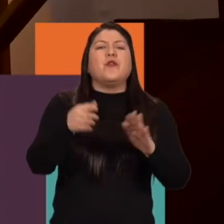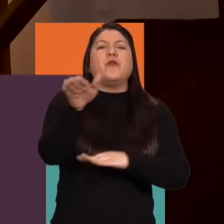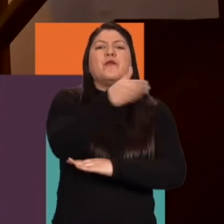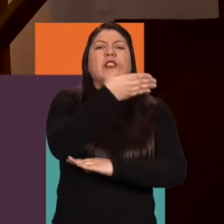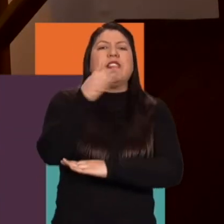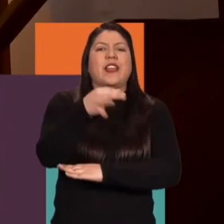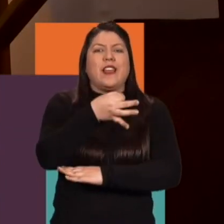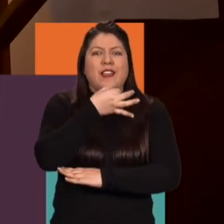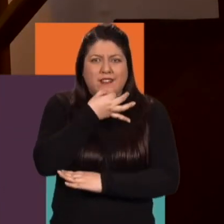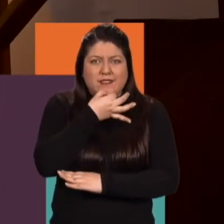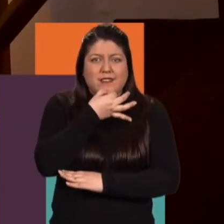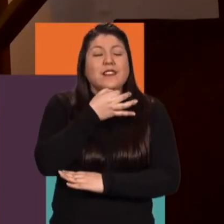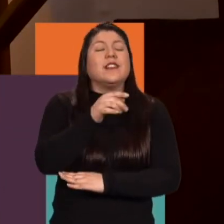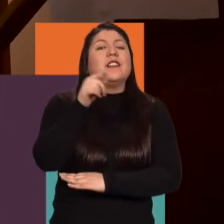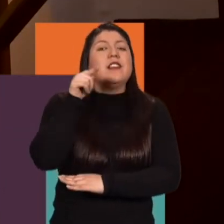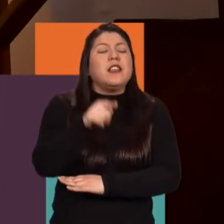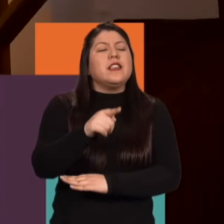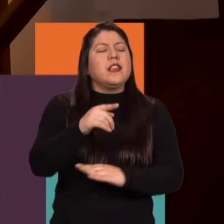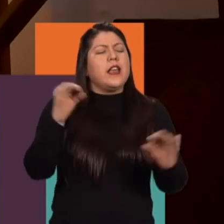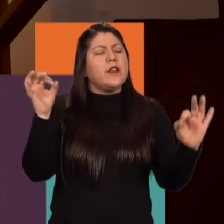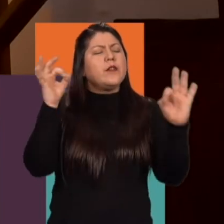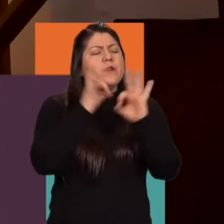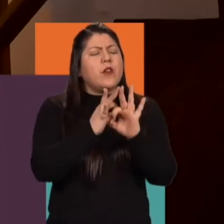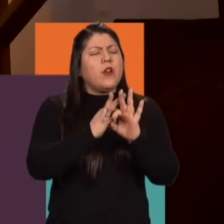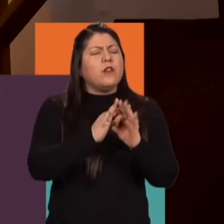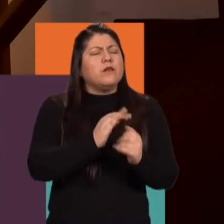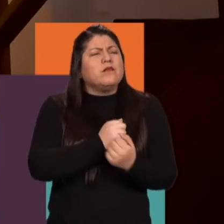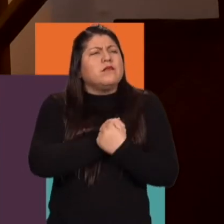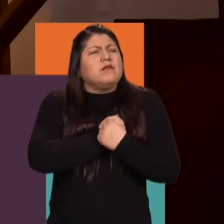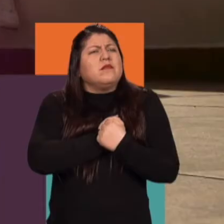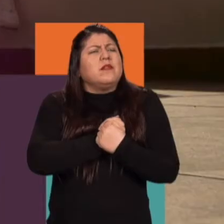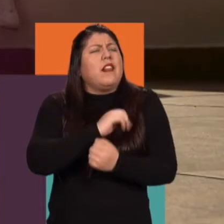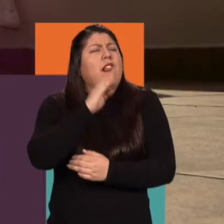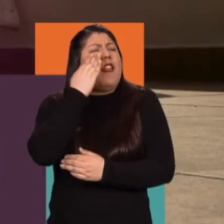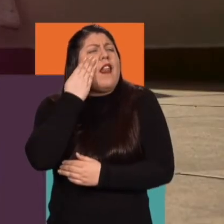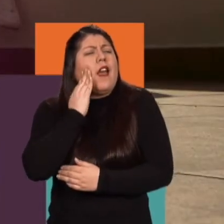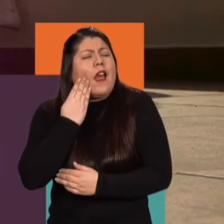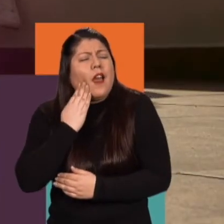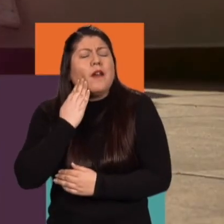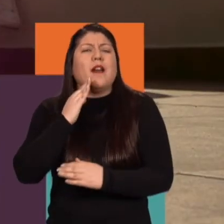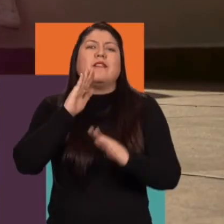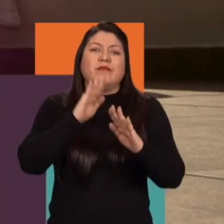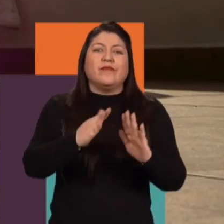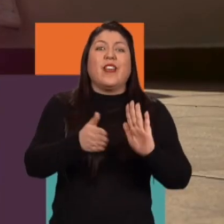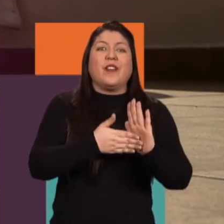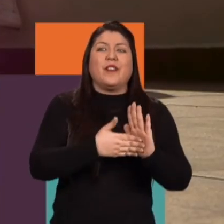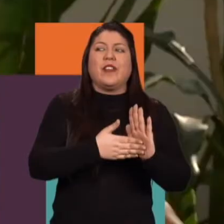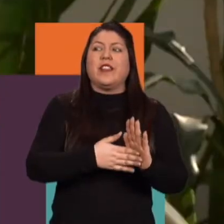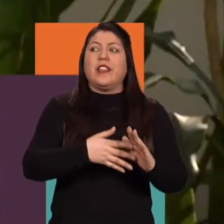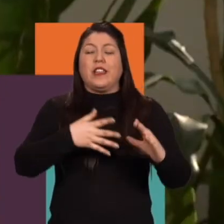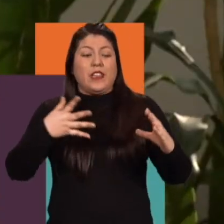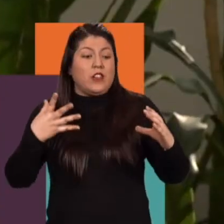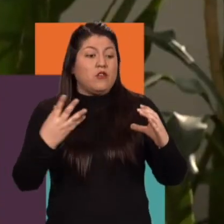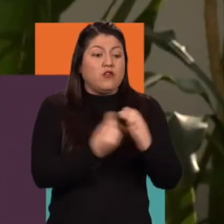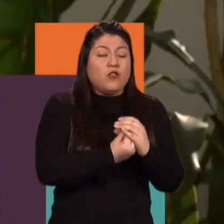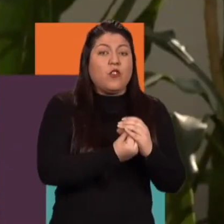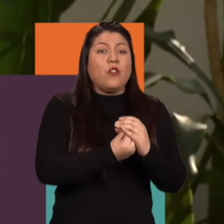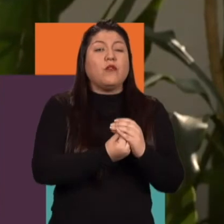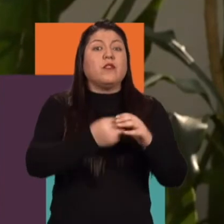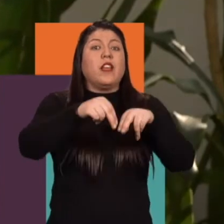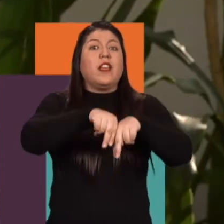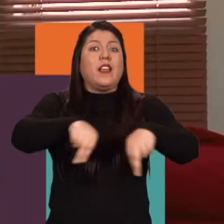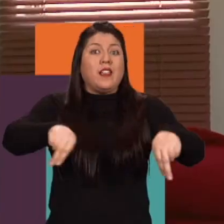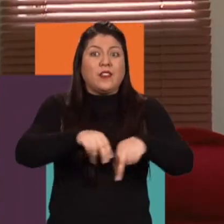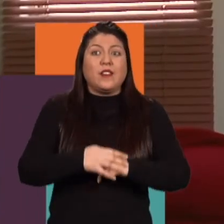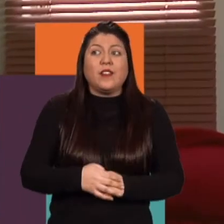significado un eje central para el desarrollo dramático y argumental siempre quisimos mostrarle al público la diferencia de género y de esta forma